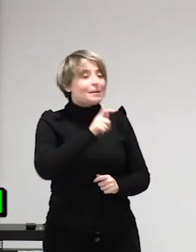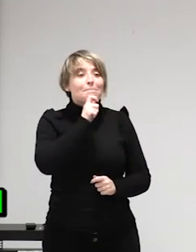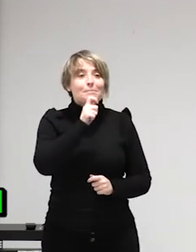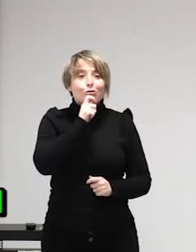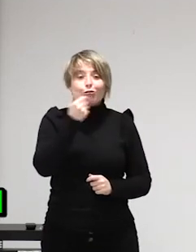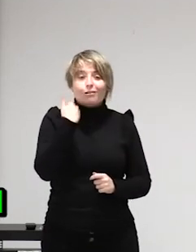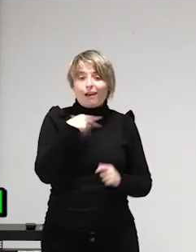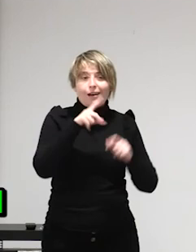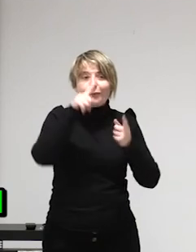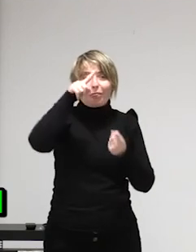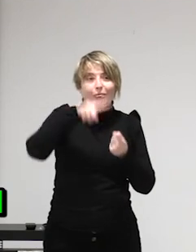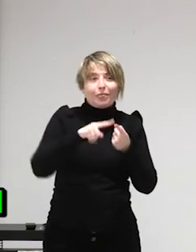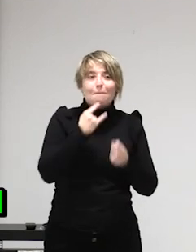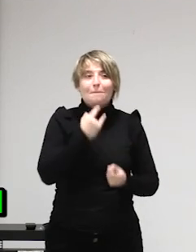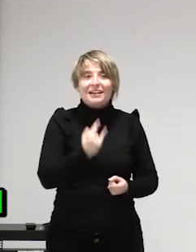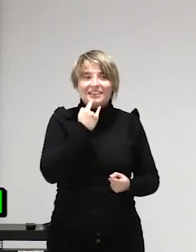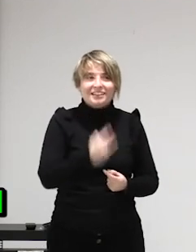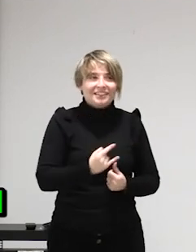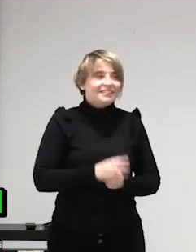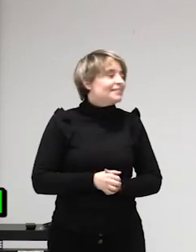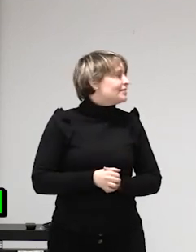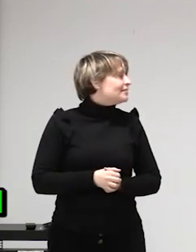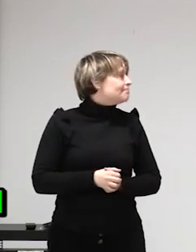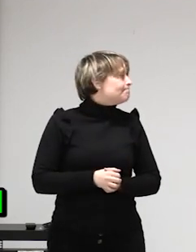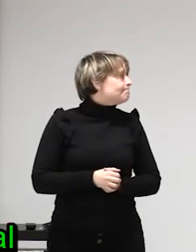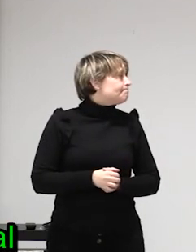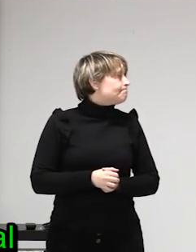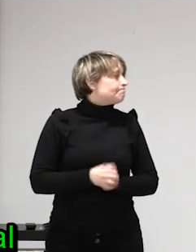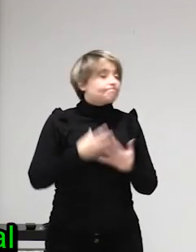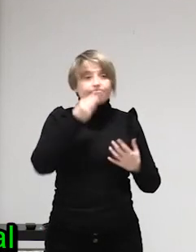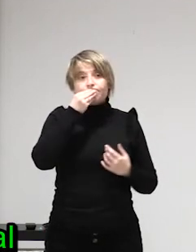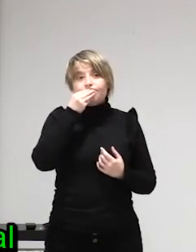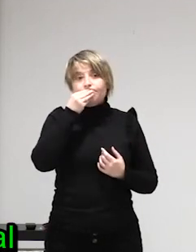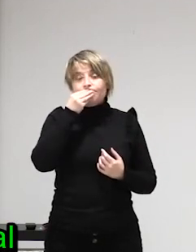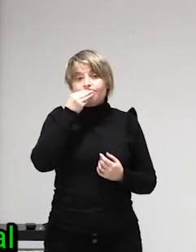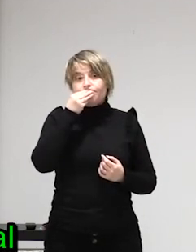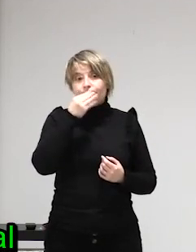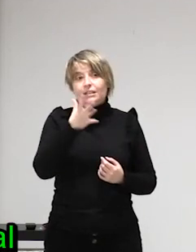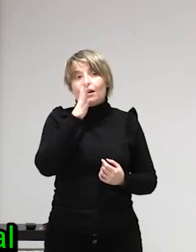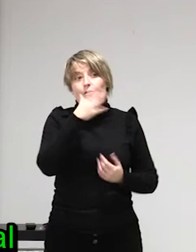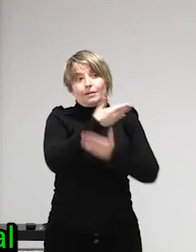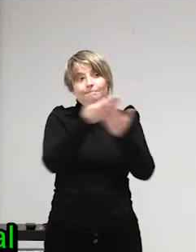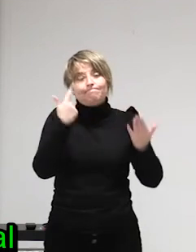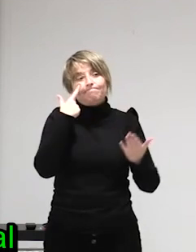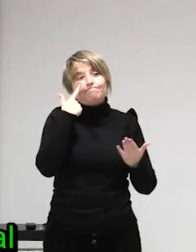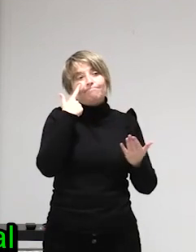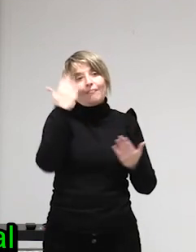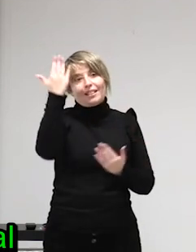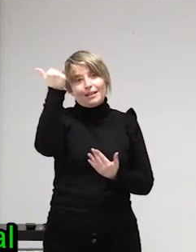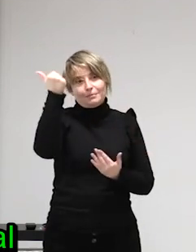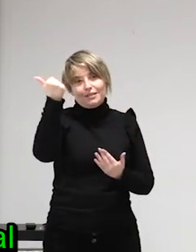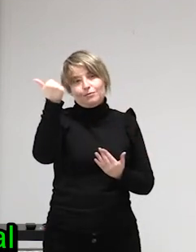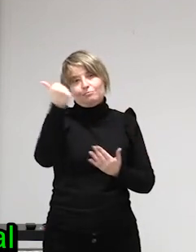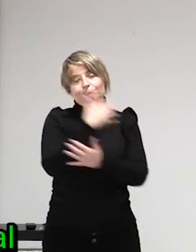en la figura de la trabajadora sexual y del cliente pues no va a resolver la causa